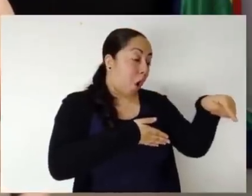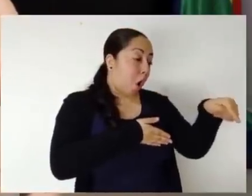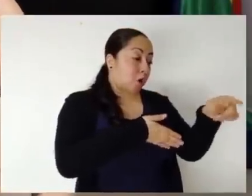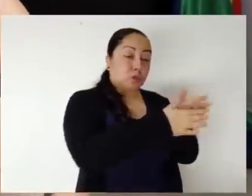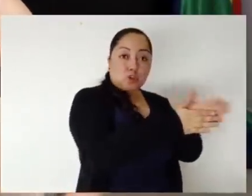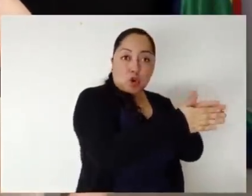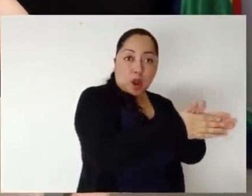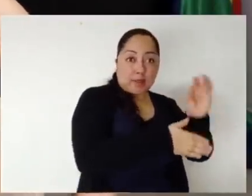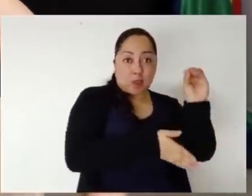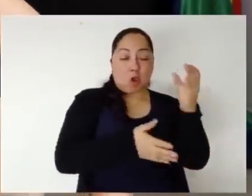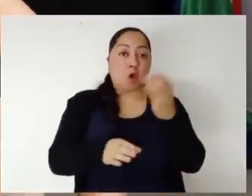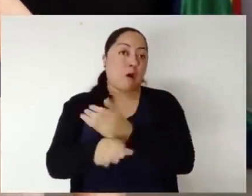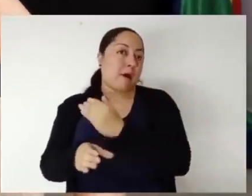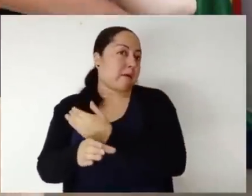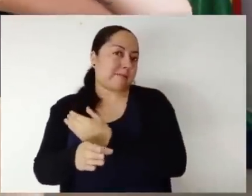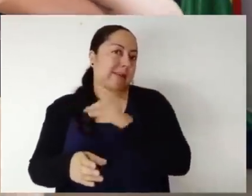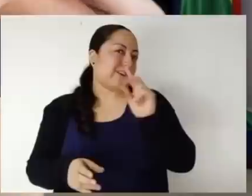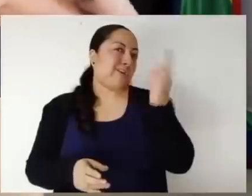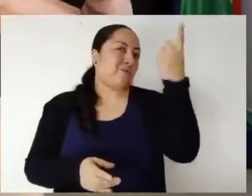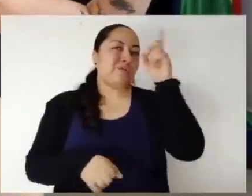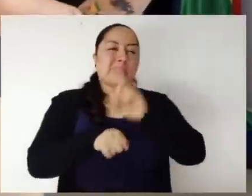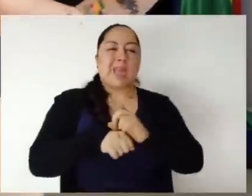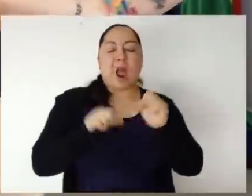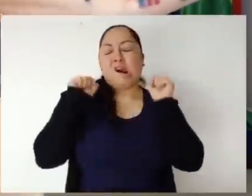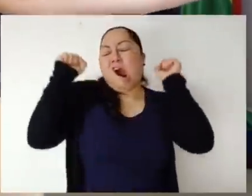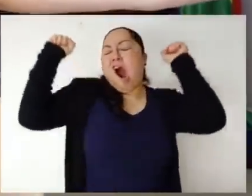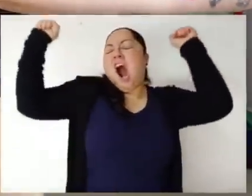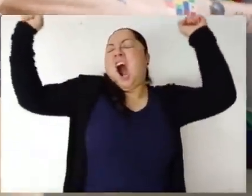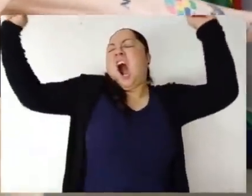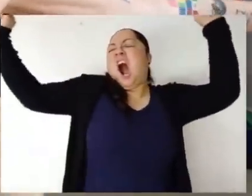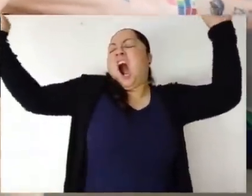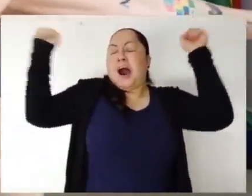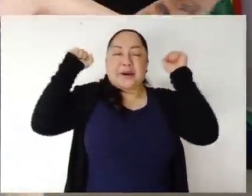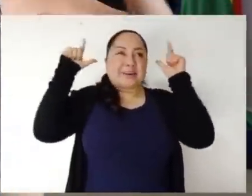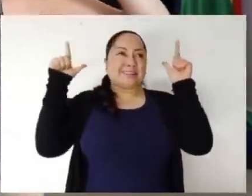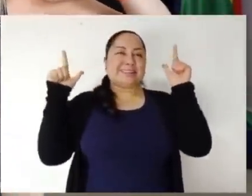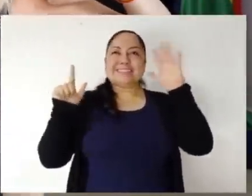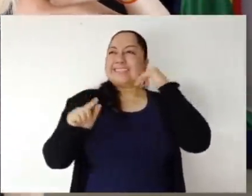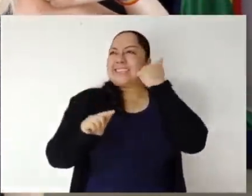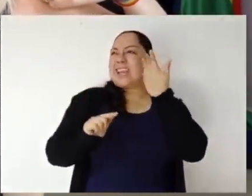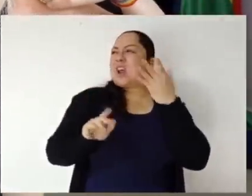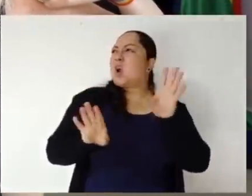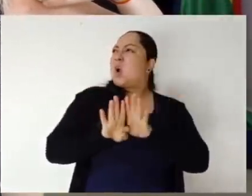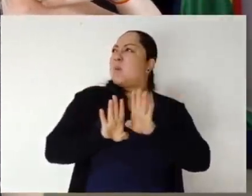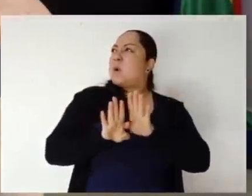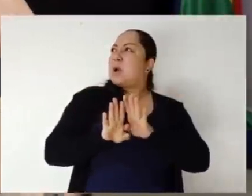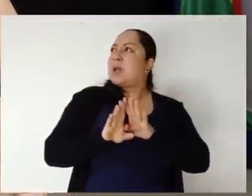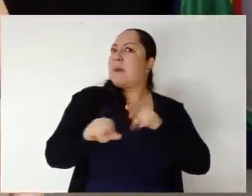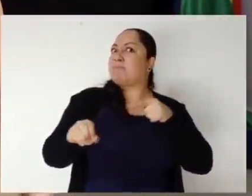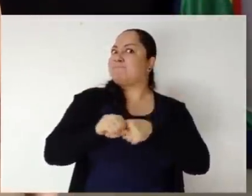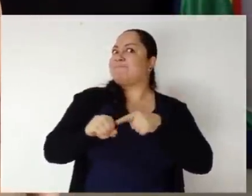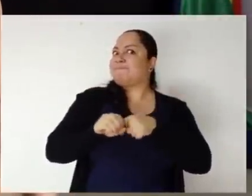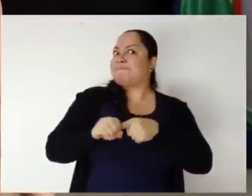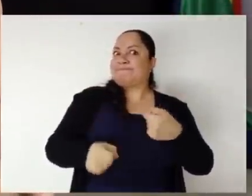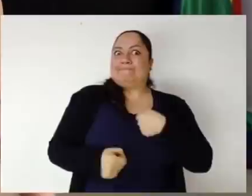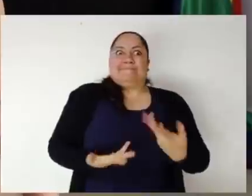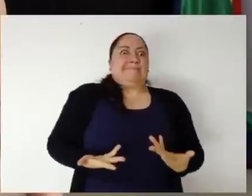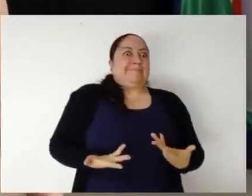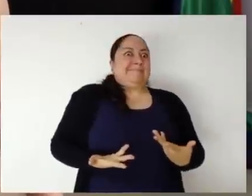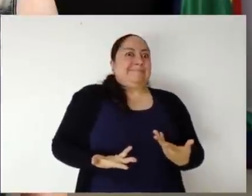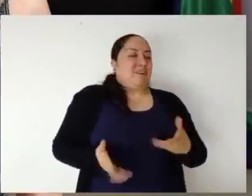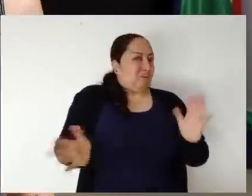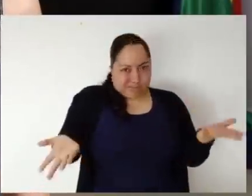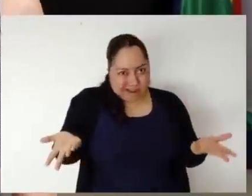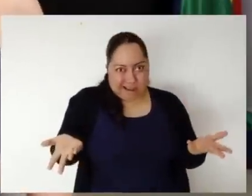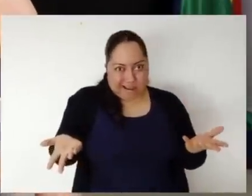es como que tú te despiertes un día y le digas a tu esposa. Ay, mi amor, ¿sabes qué? Tengo antojo como de que me la metan por atrás. Un